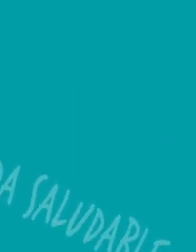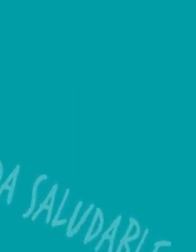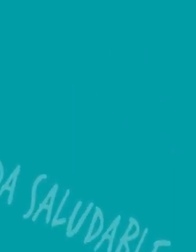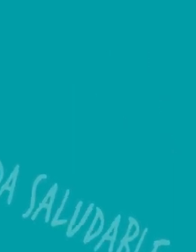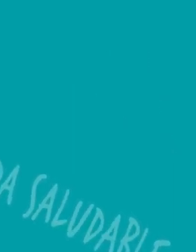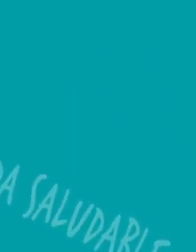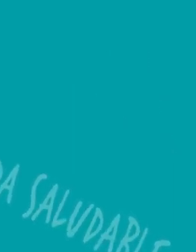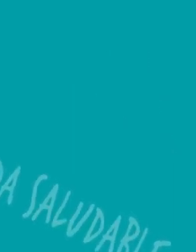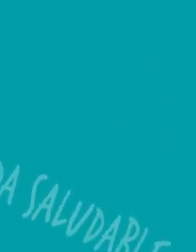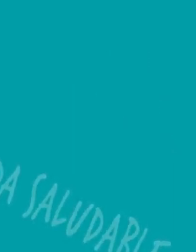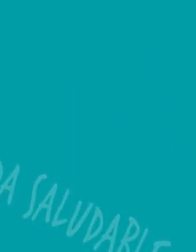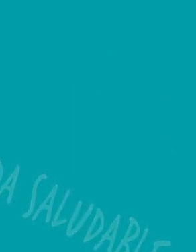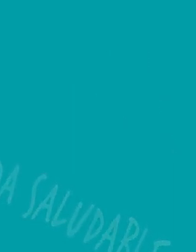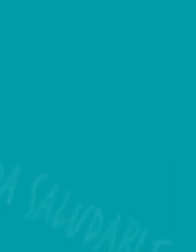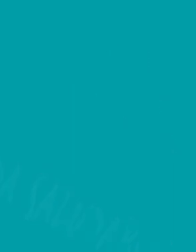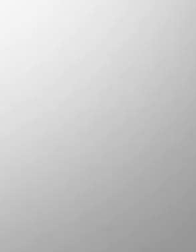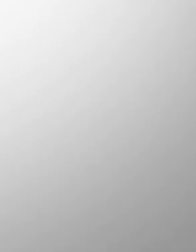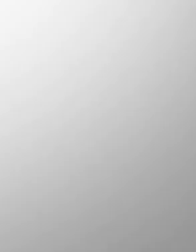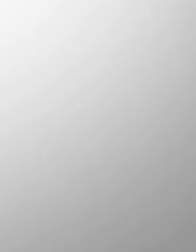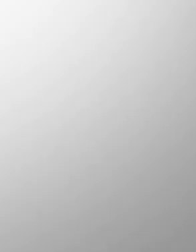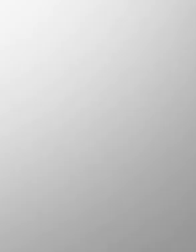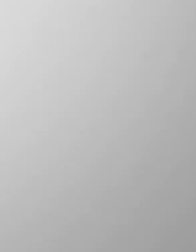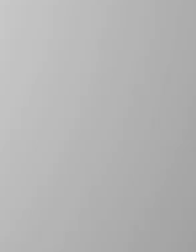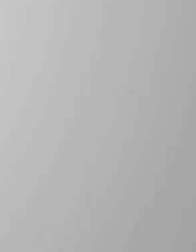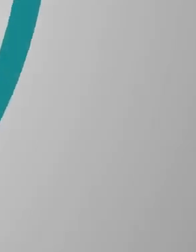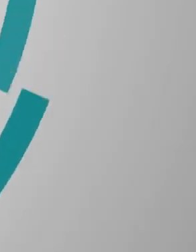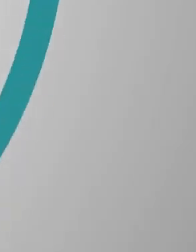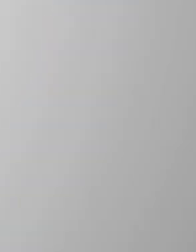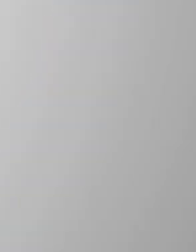¡Gente! ¡Gente!